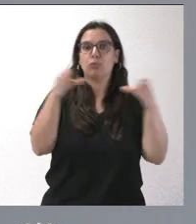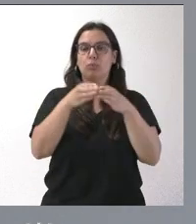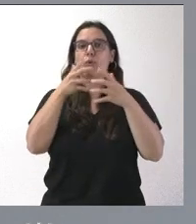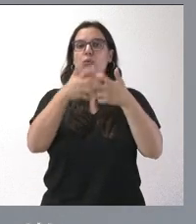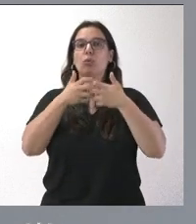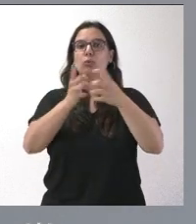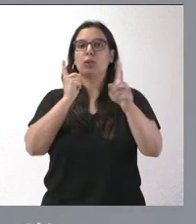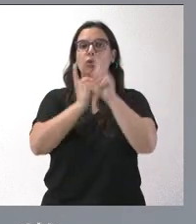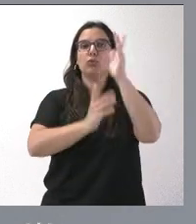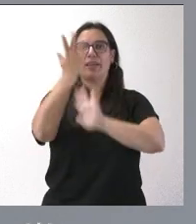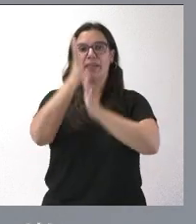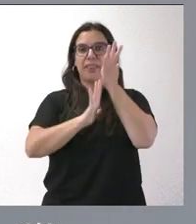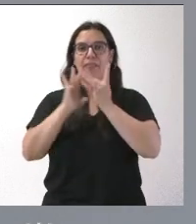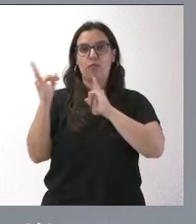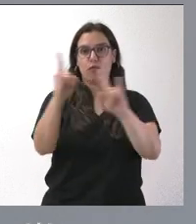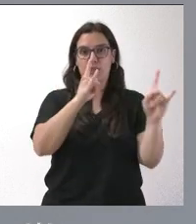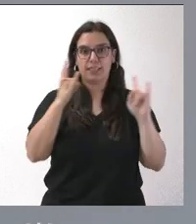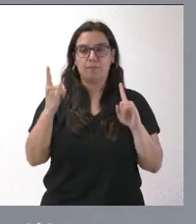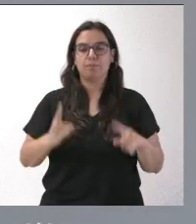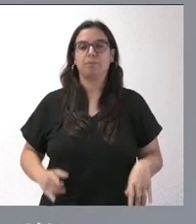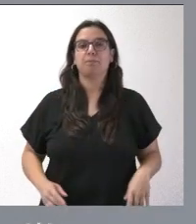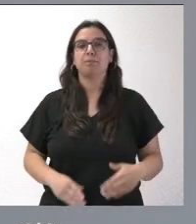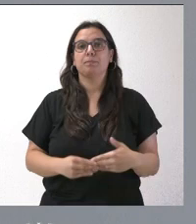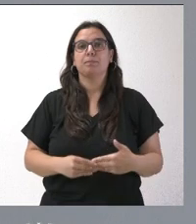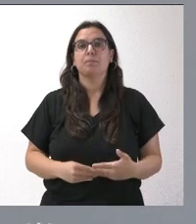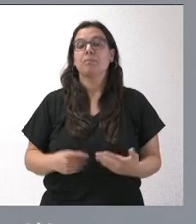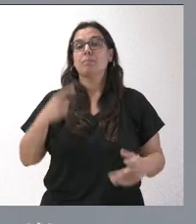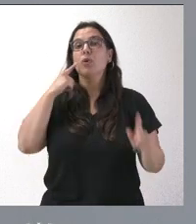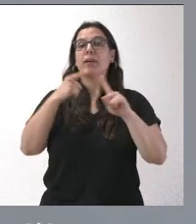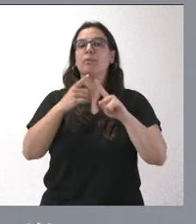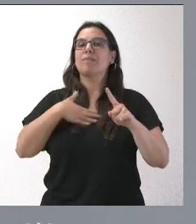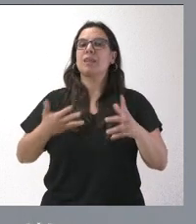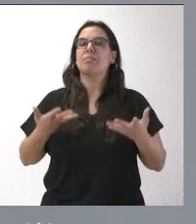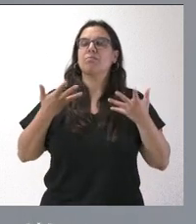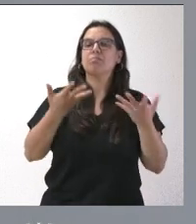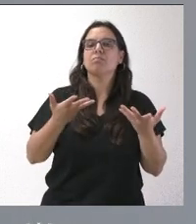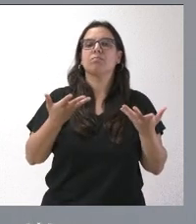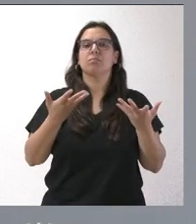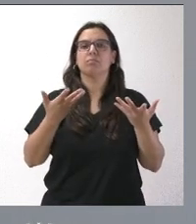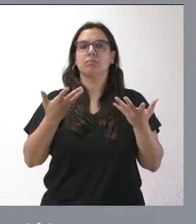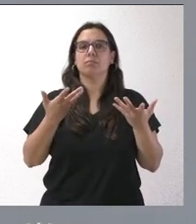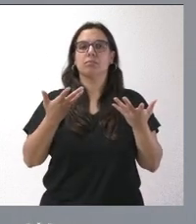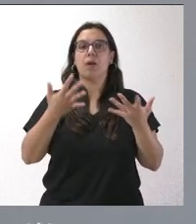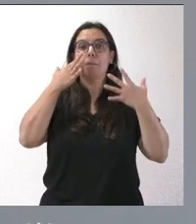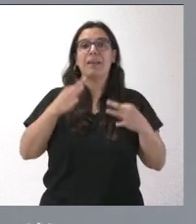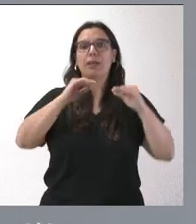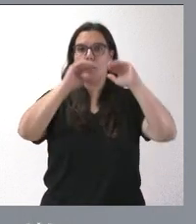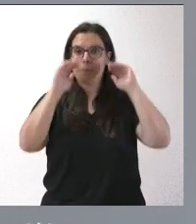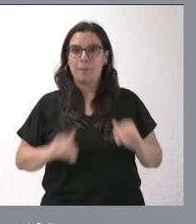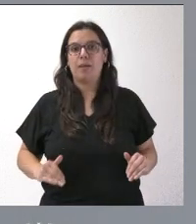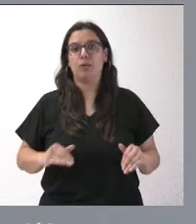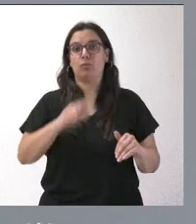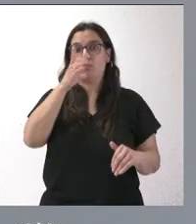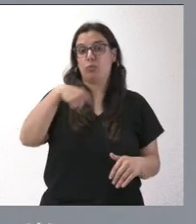contra los incendios forestales. Se busca contribuir con ello a reducir los riesgos a los que se encuentran